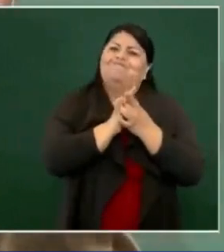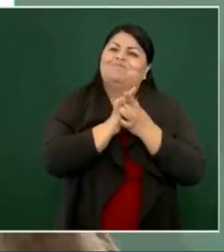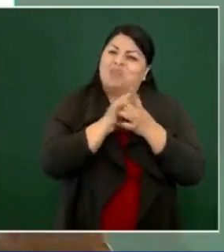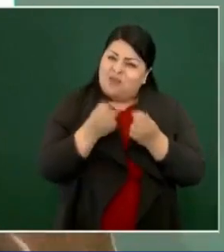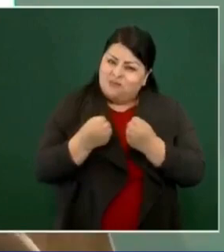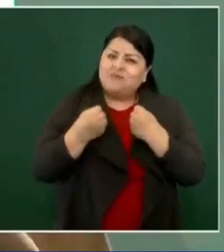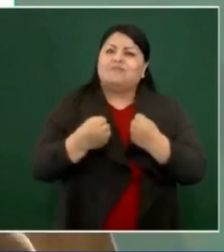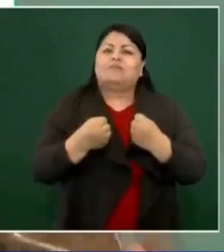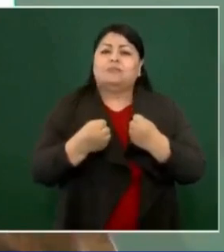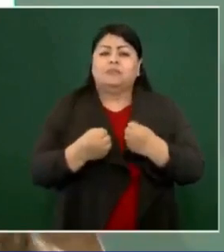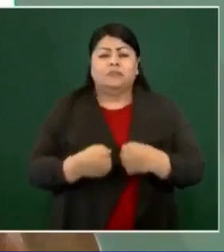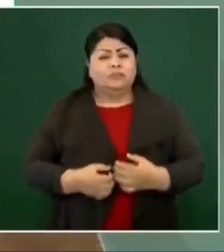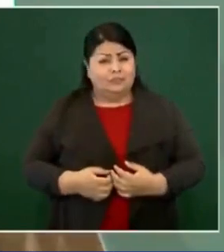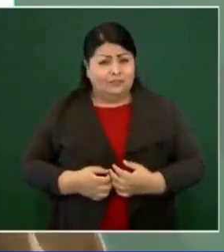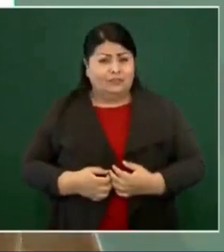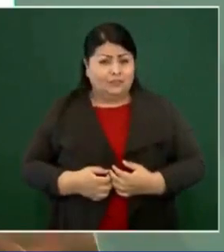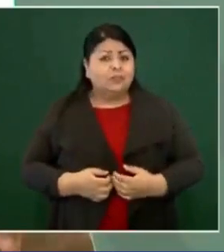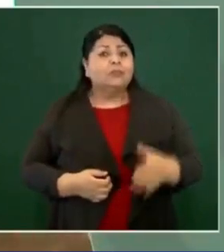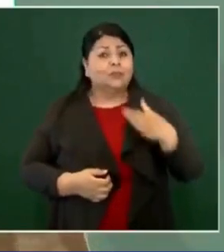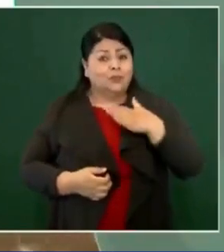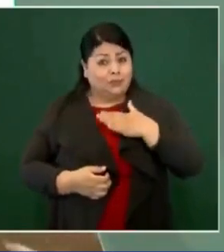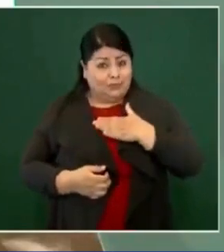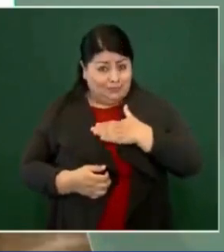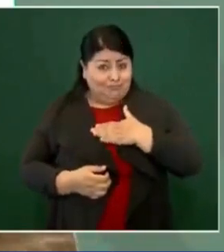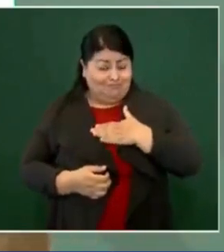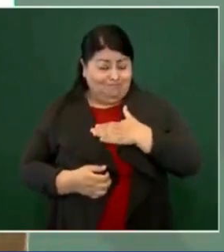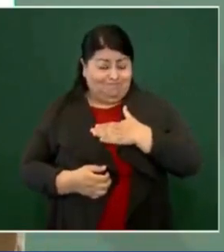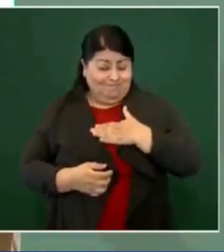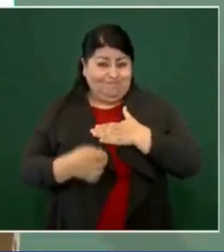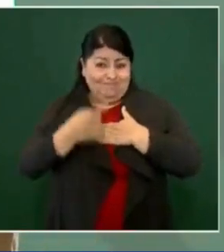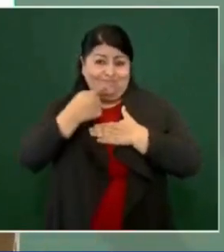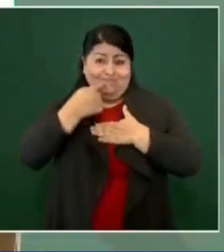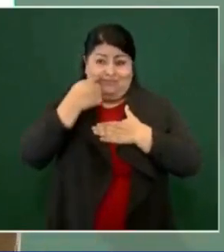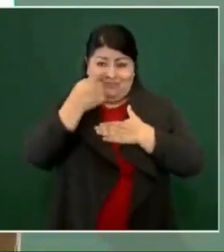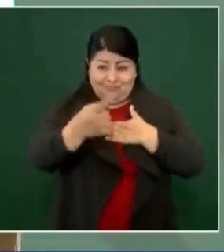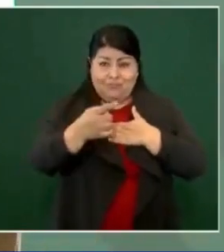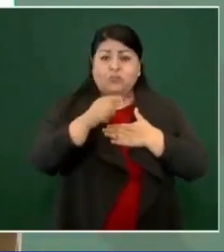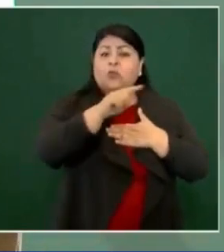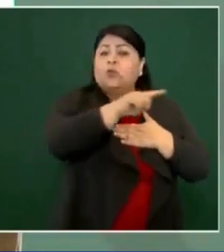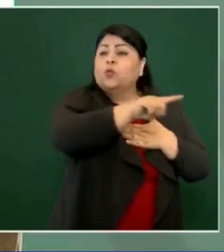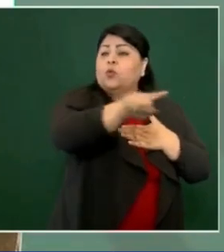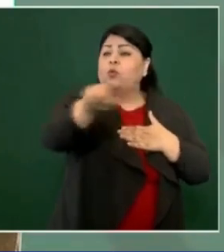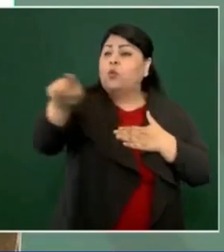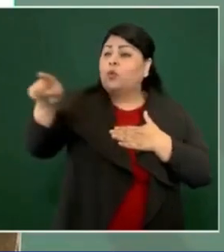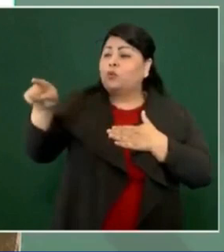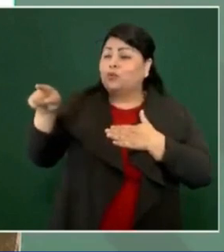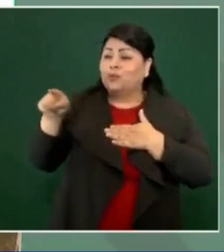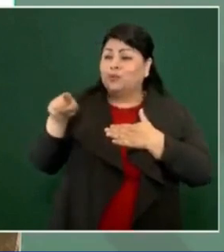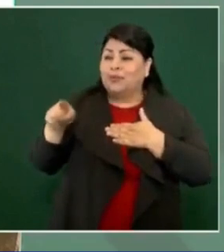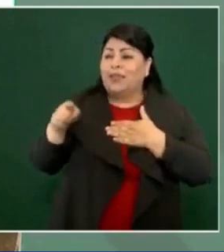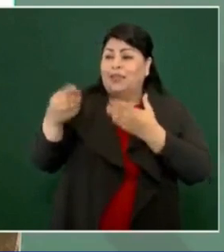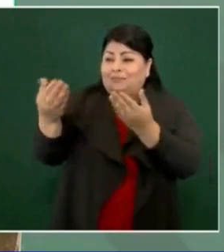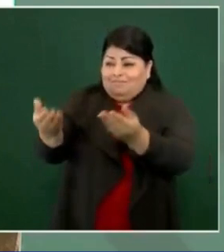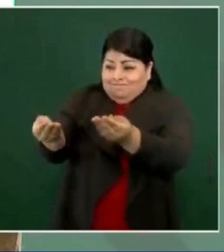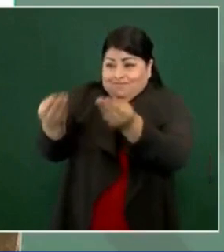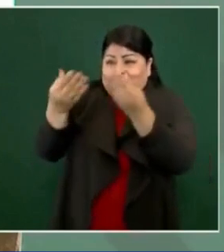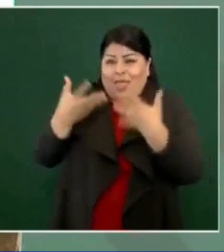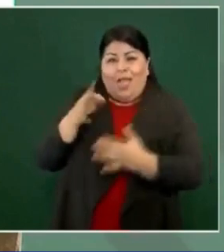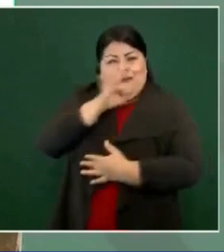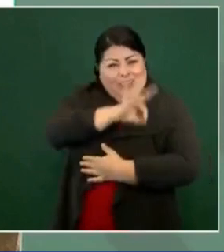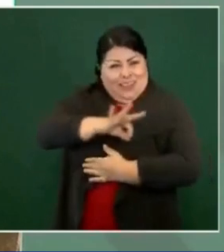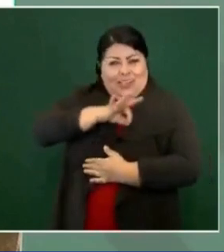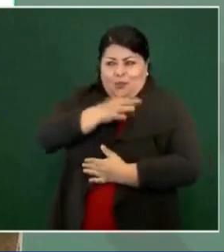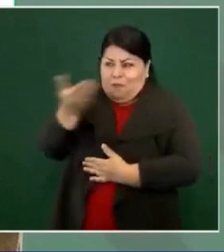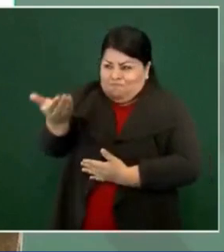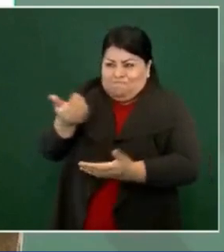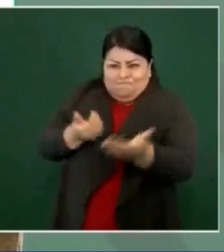Digo esto para agradecer por todas las muestras de solidaridad, por todas las felicitaciones.